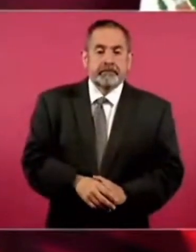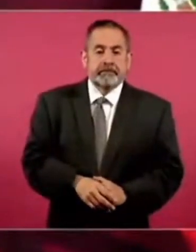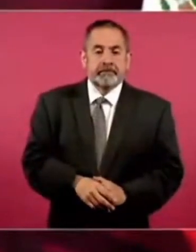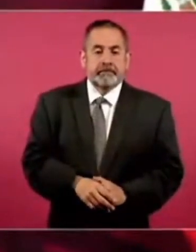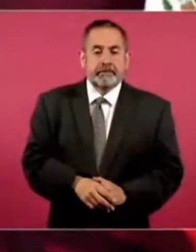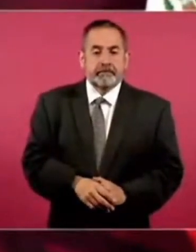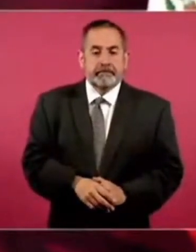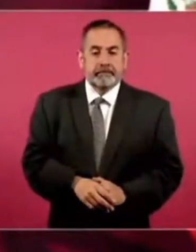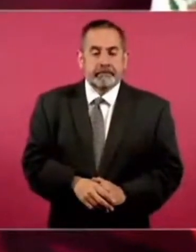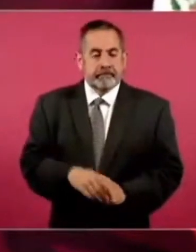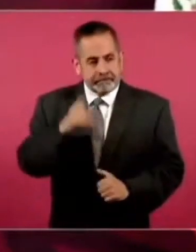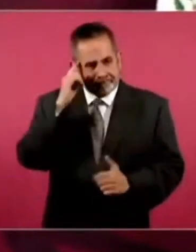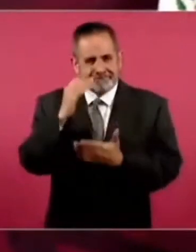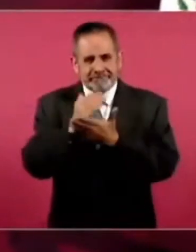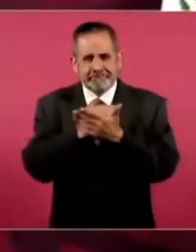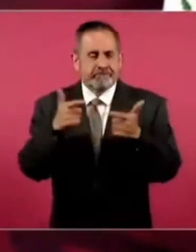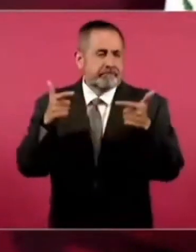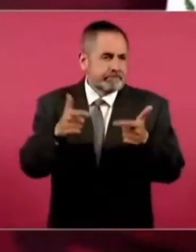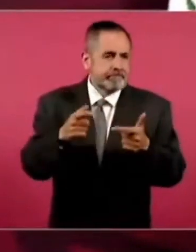Y asaltos.